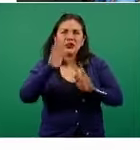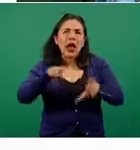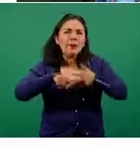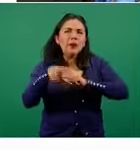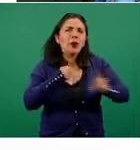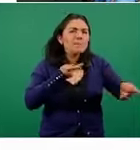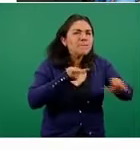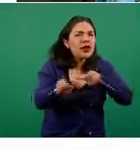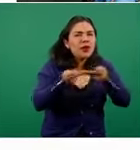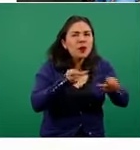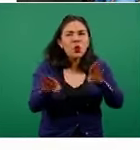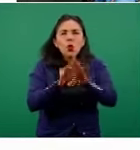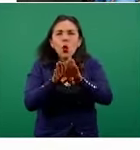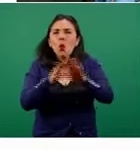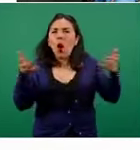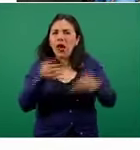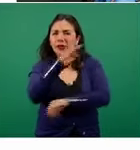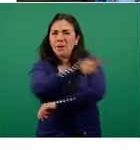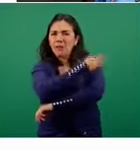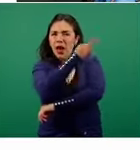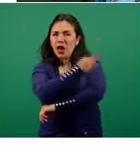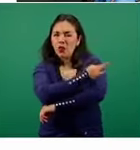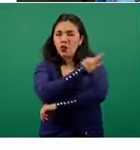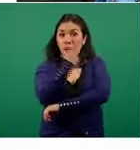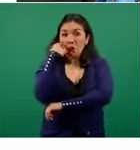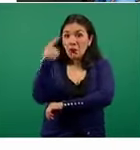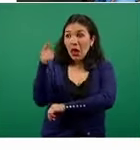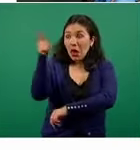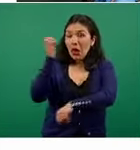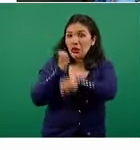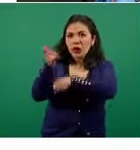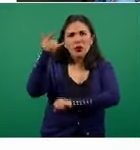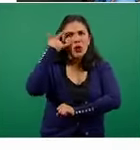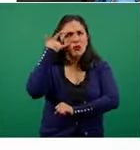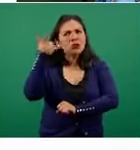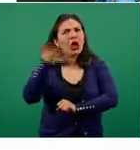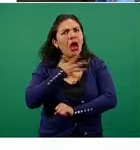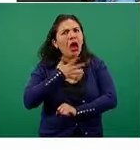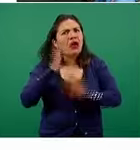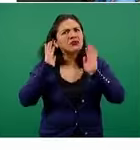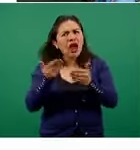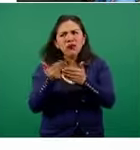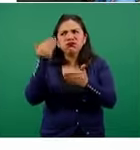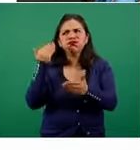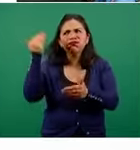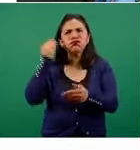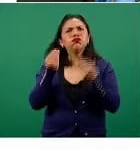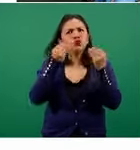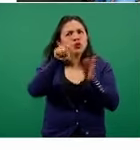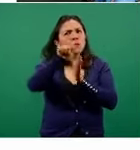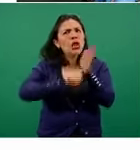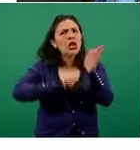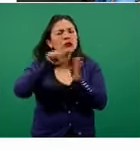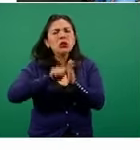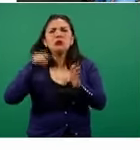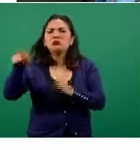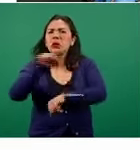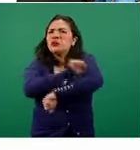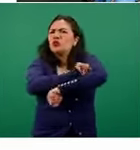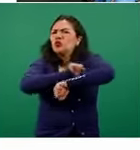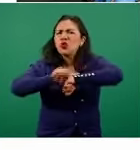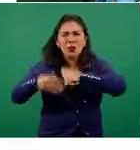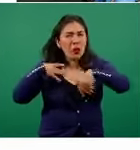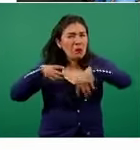en preparación de este operativo y es que el estado de Campeche tiene ya por varios meses un estado de mínima